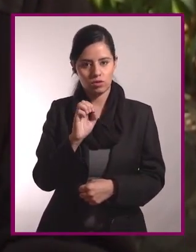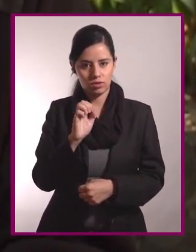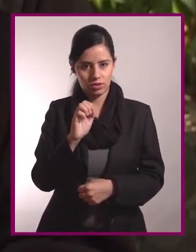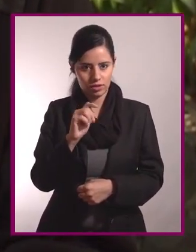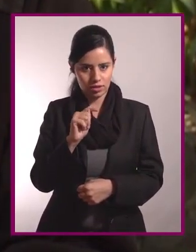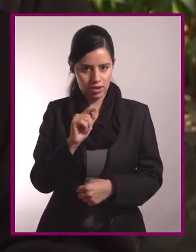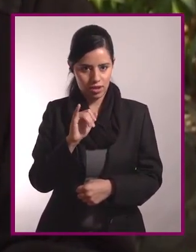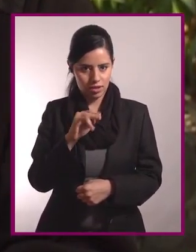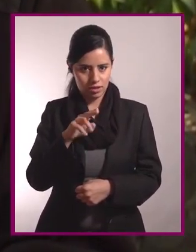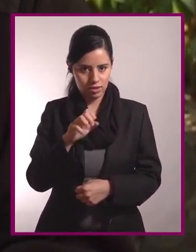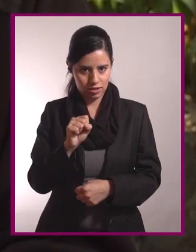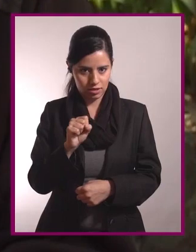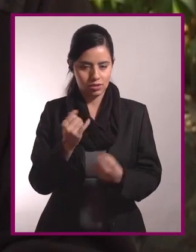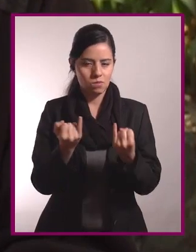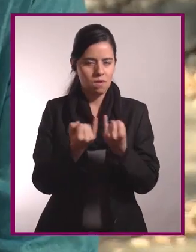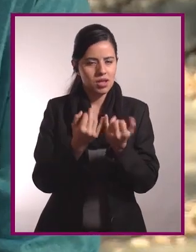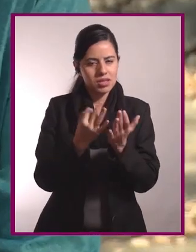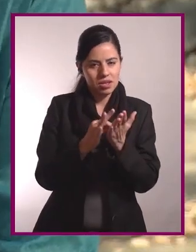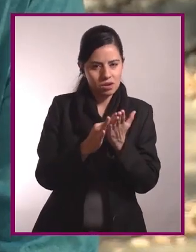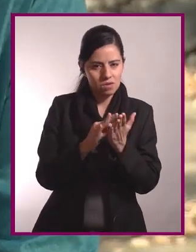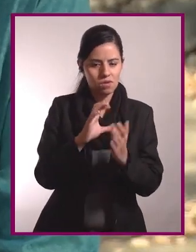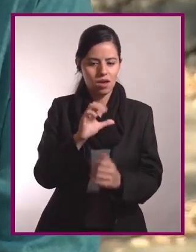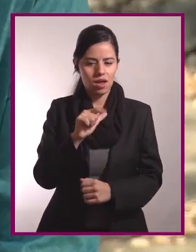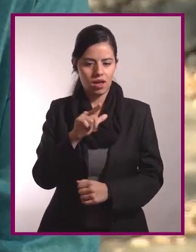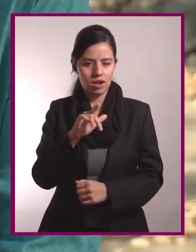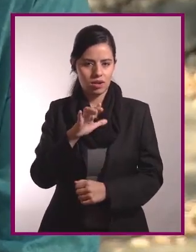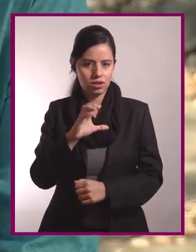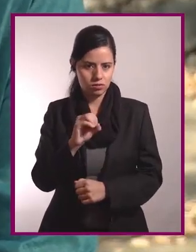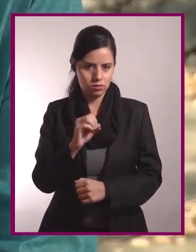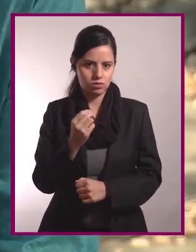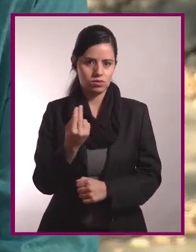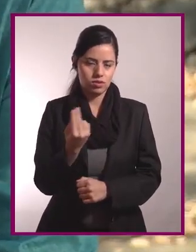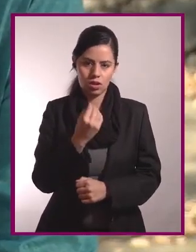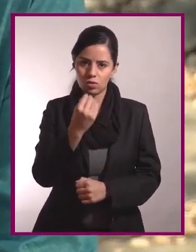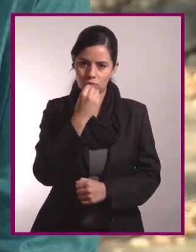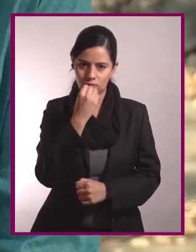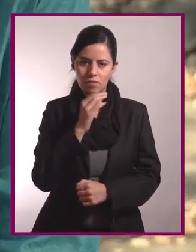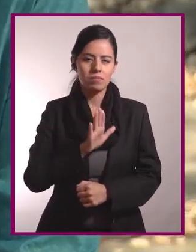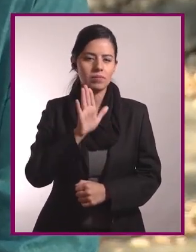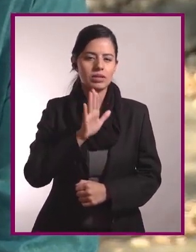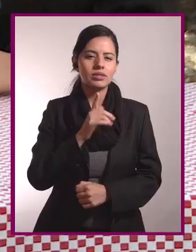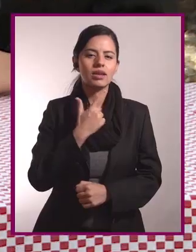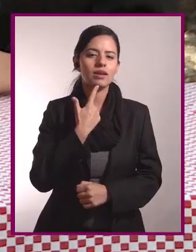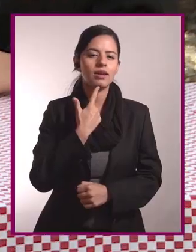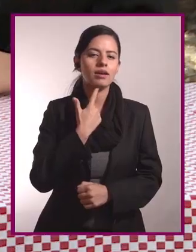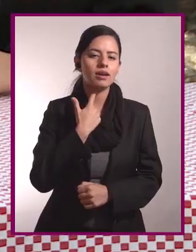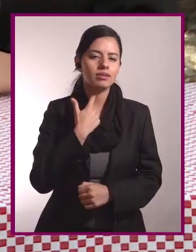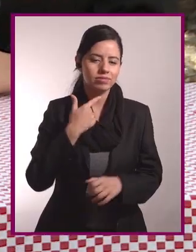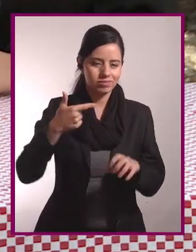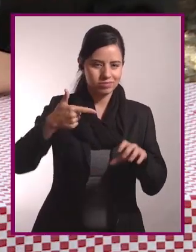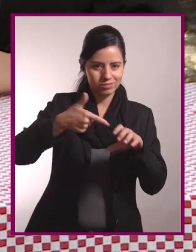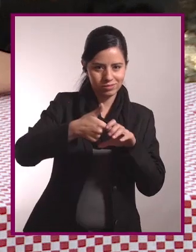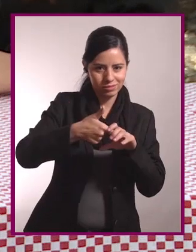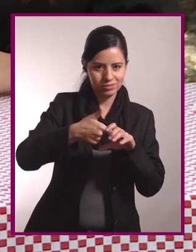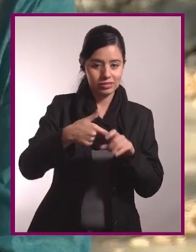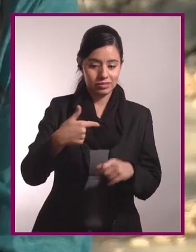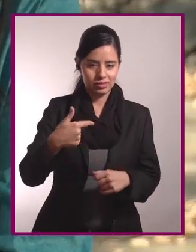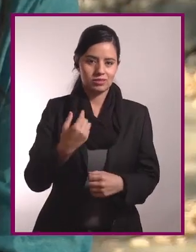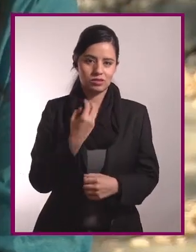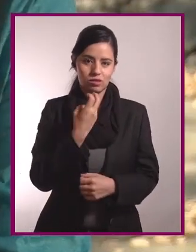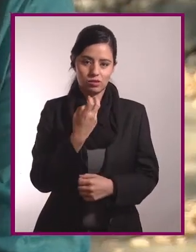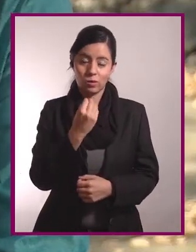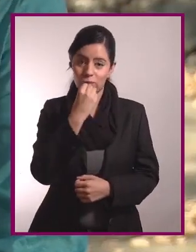alimentos que contengan hierro y calcio. Estos nutrientes son como la gasolina del músculo. Su función es mantener los